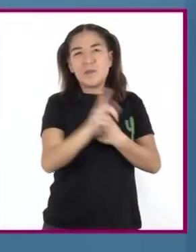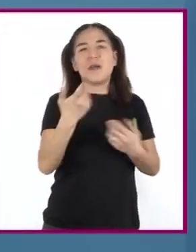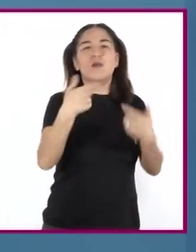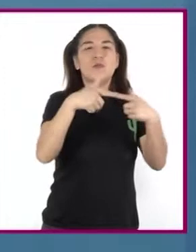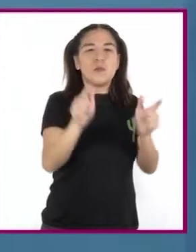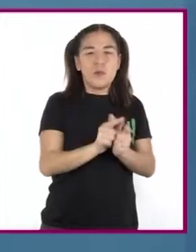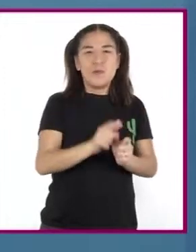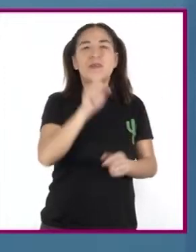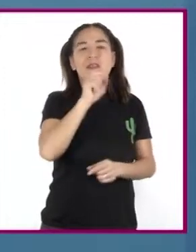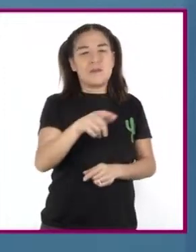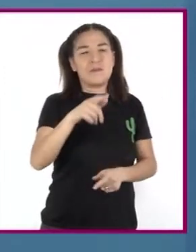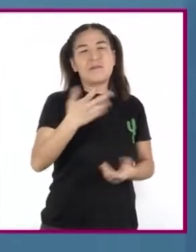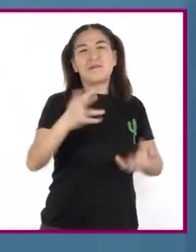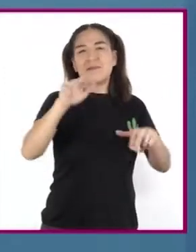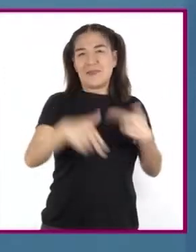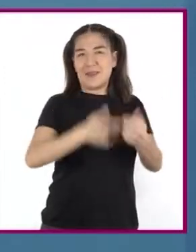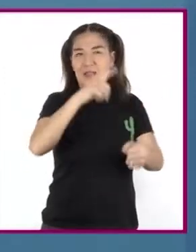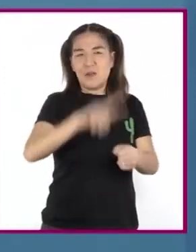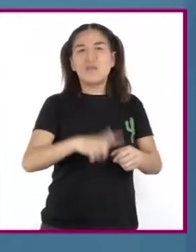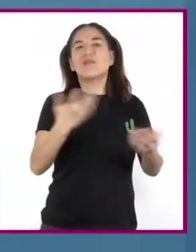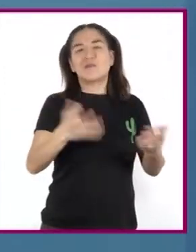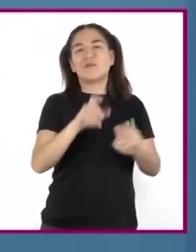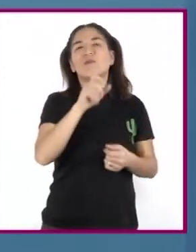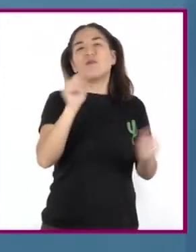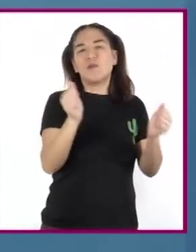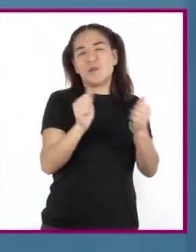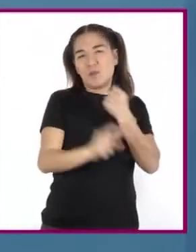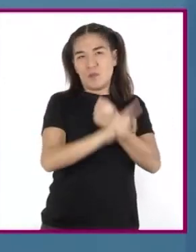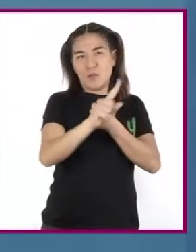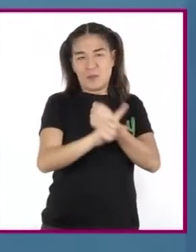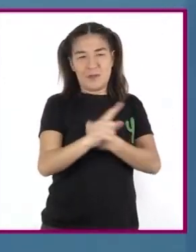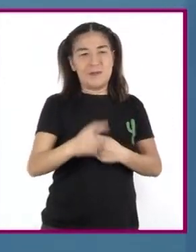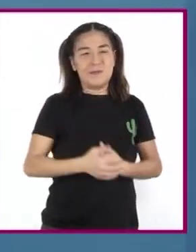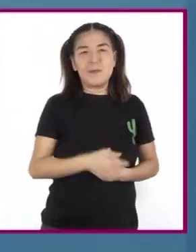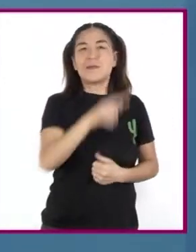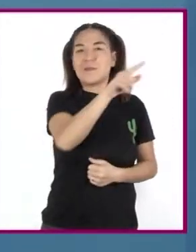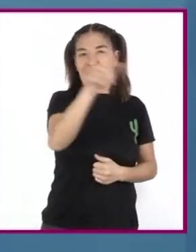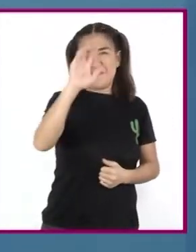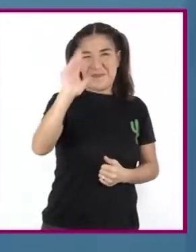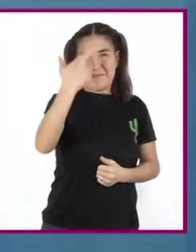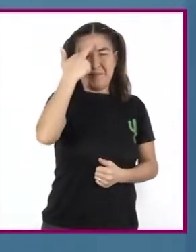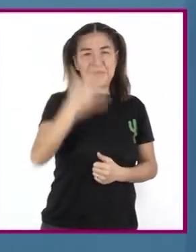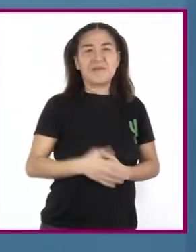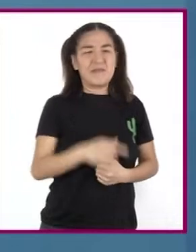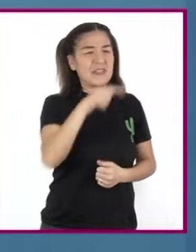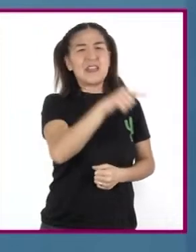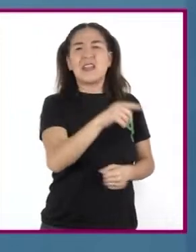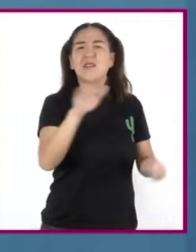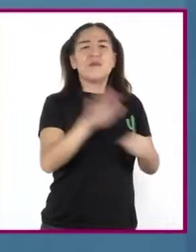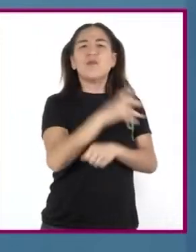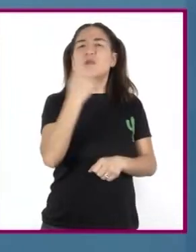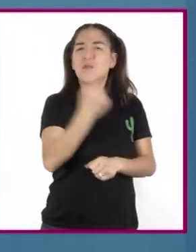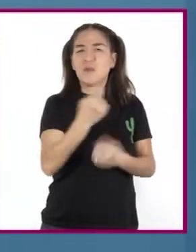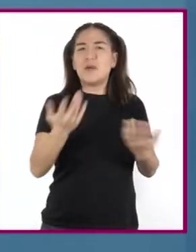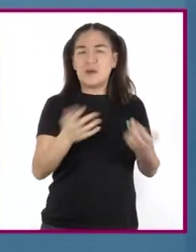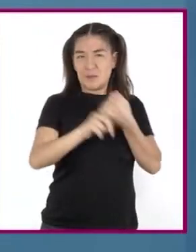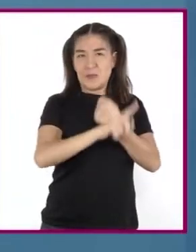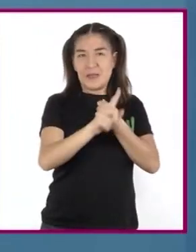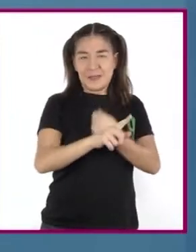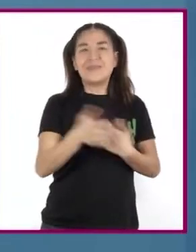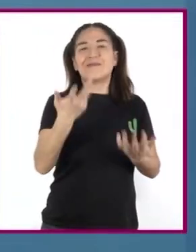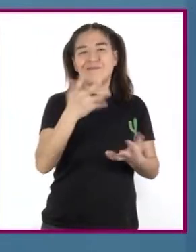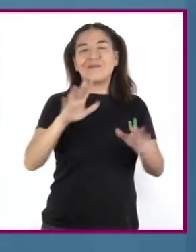grupos y naciones a enfrentamientos. Como recordarán, ello se debe a la característica de